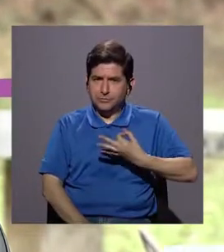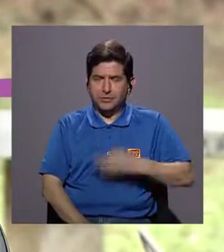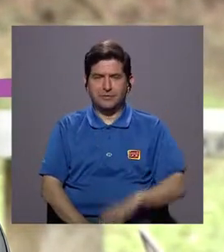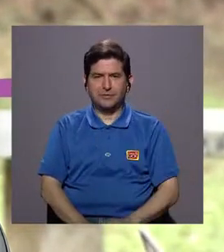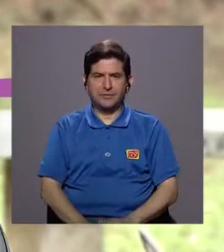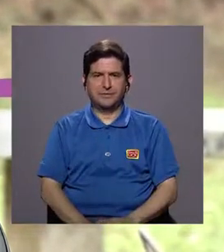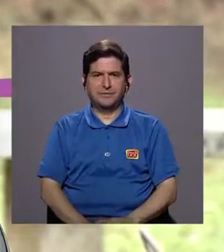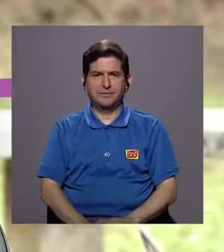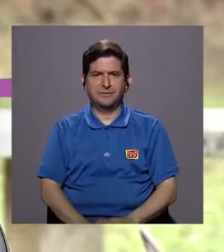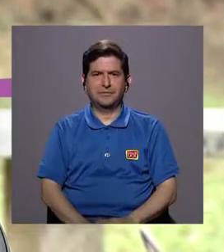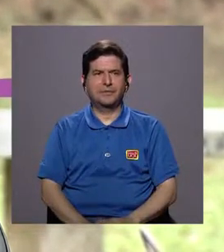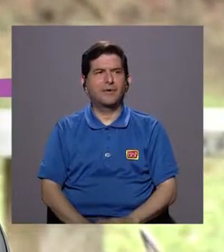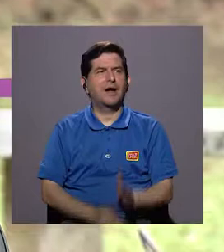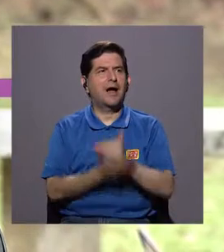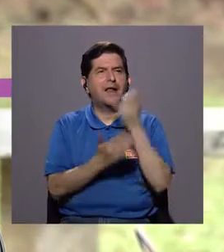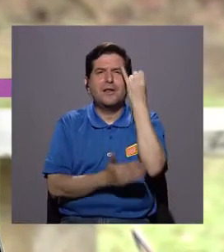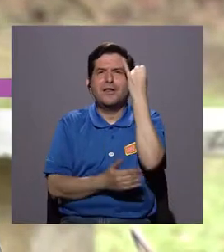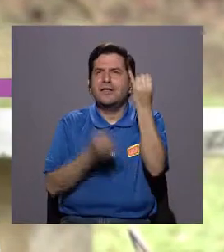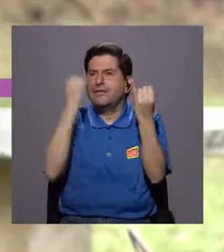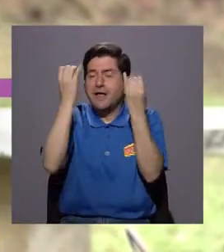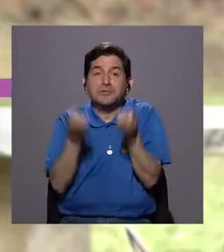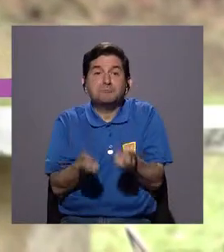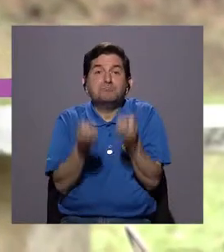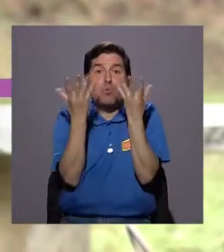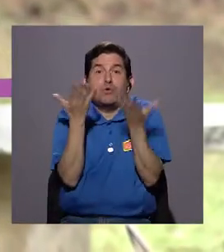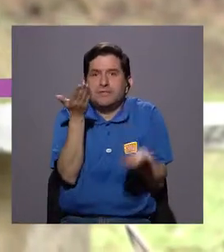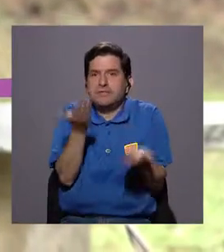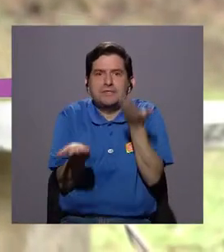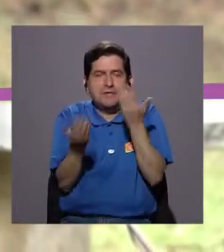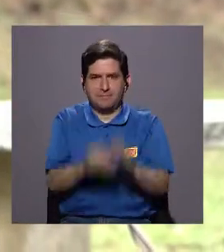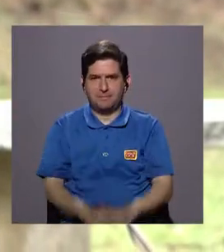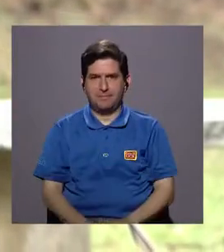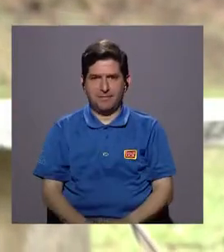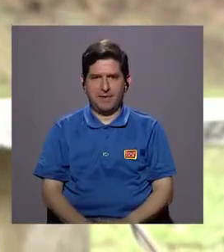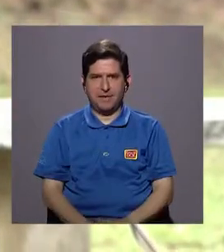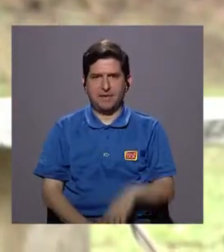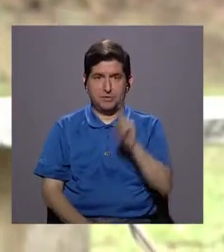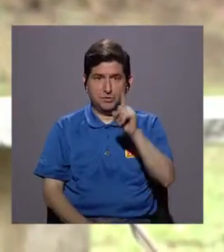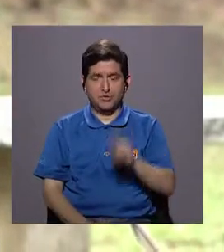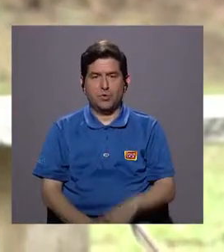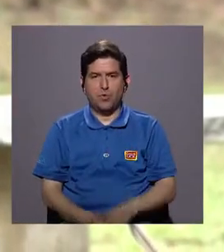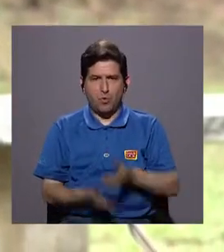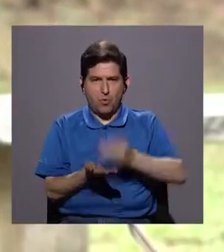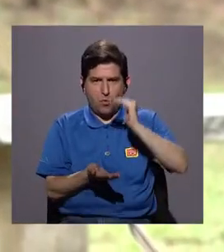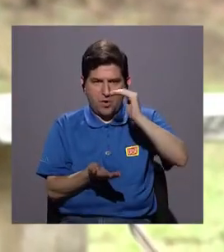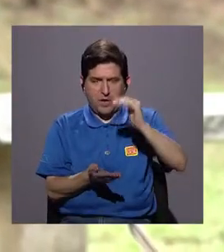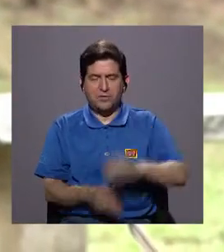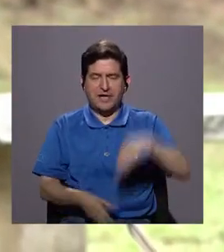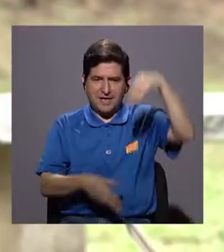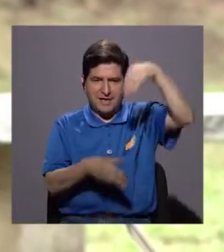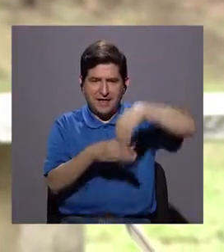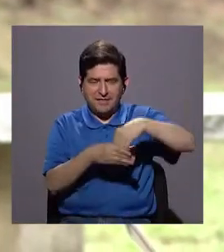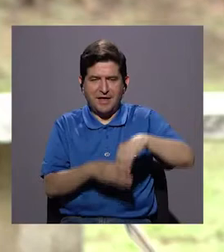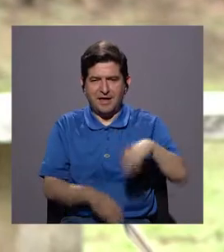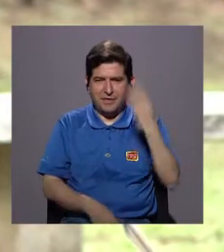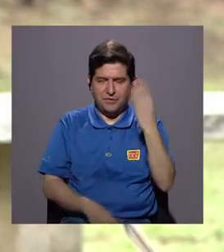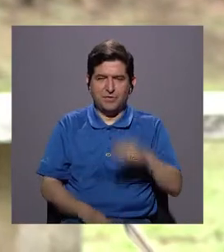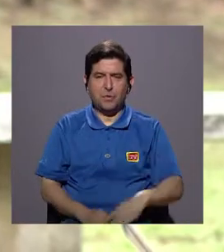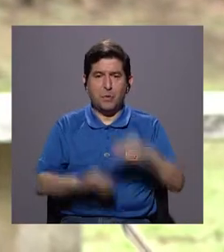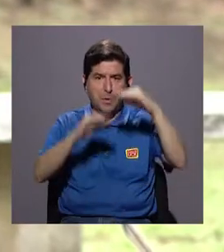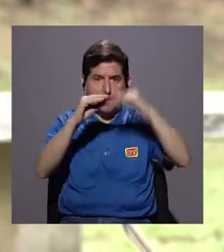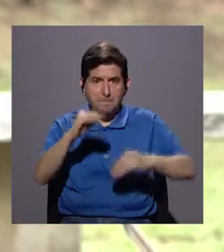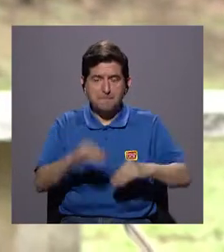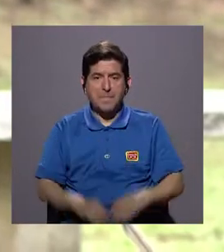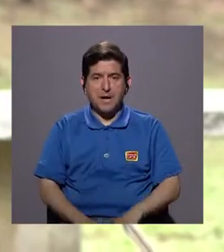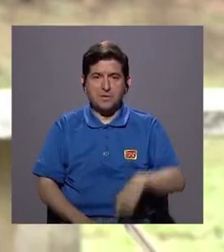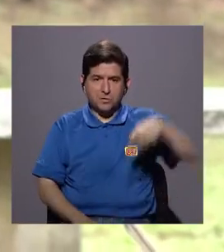que tips podríamos dar un montón aquí. O sea, de poner una botella en el tanque de servicio sanitario para disminuir